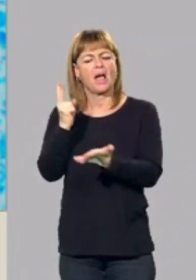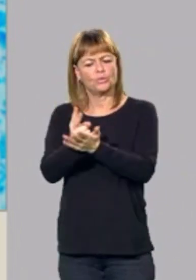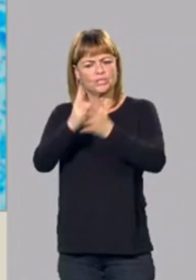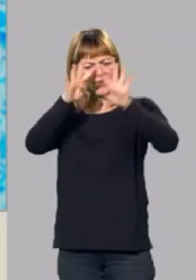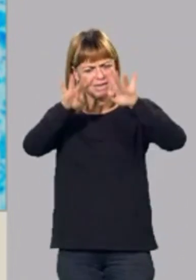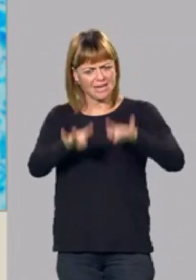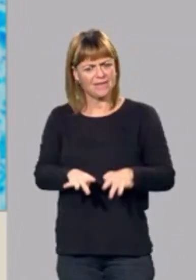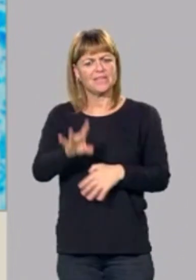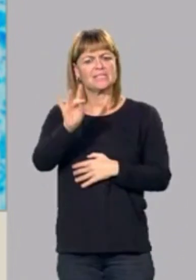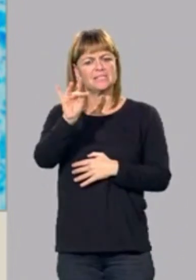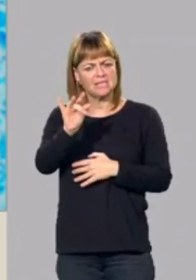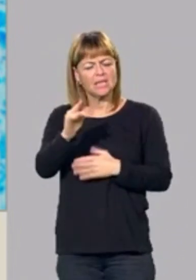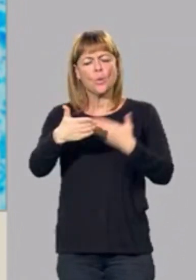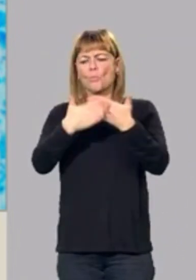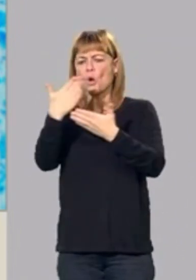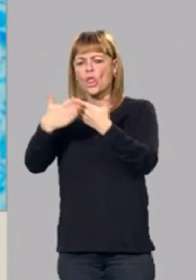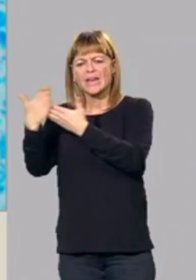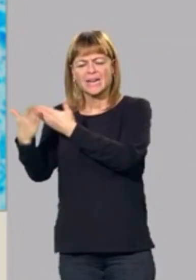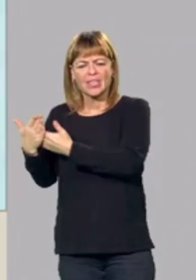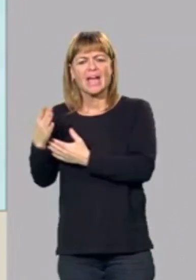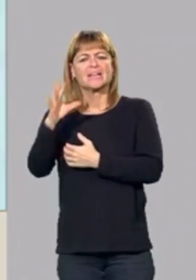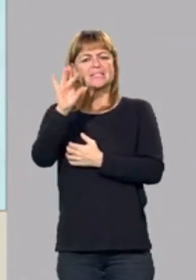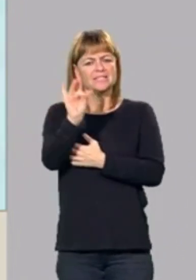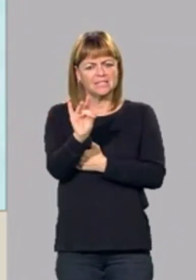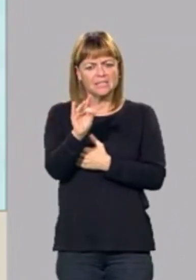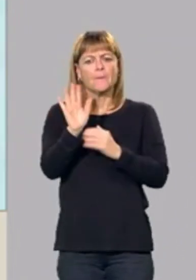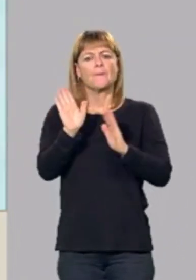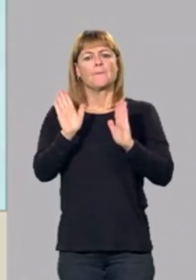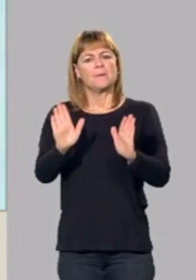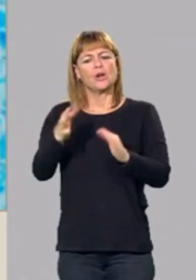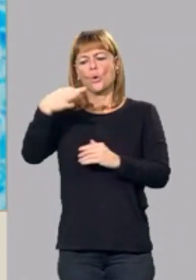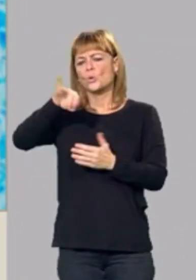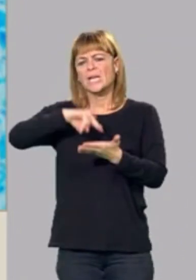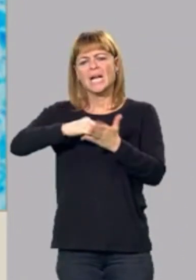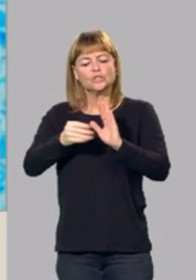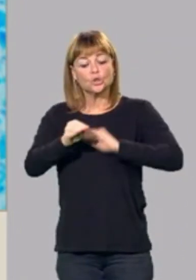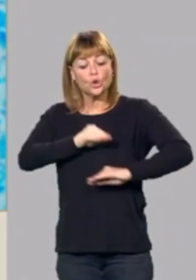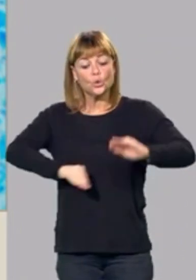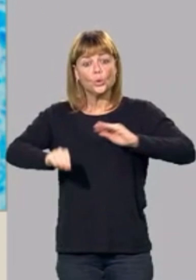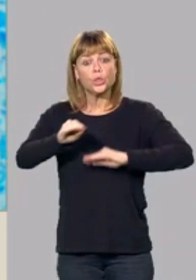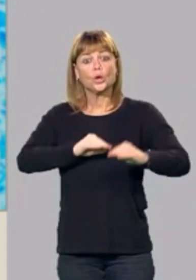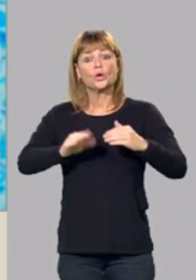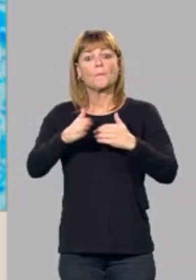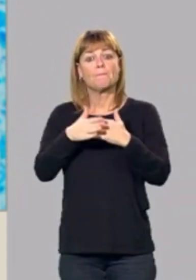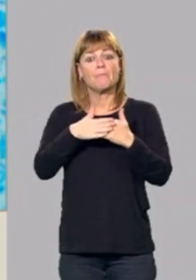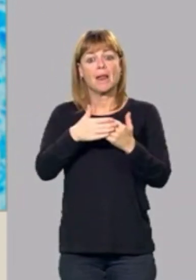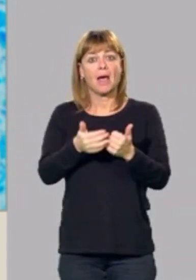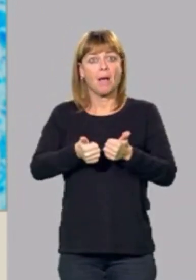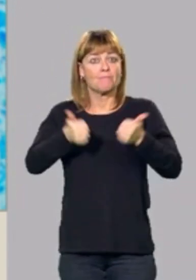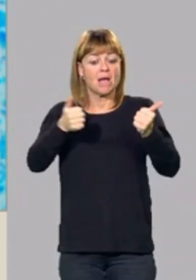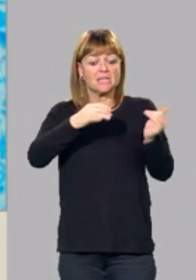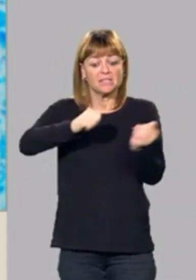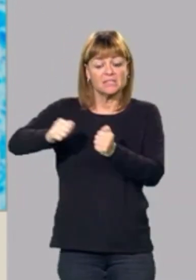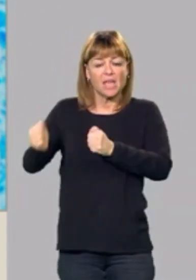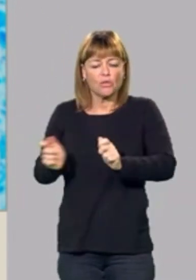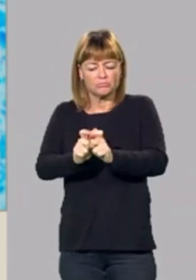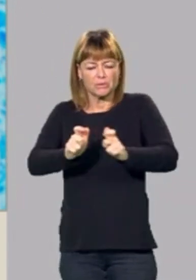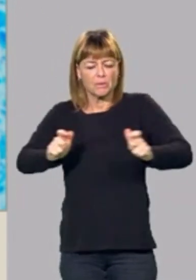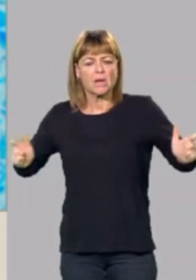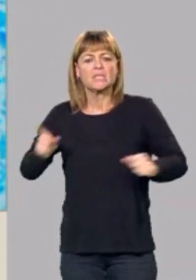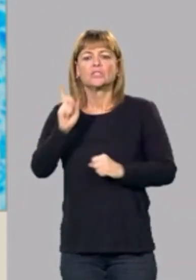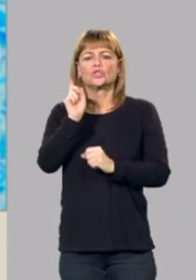modernizar las estaciones, pero la única solución para que haya más esquiadores no tiene que ser solamente ampliar